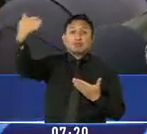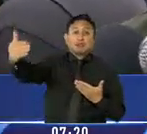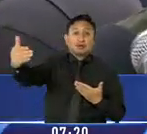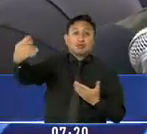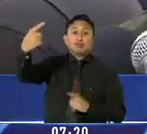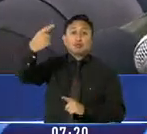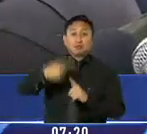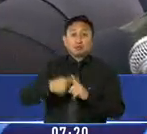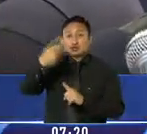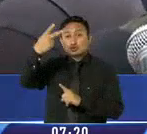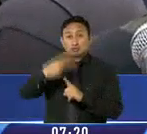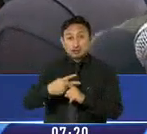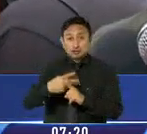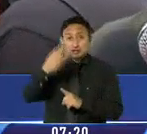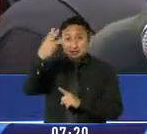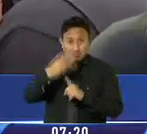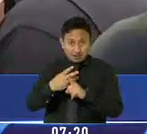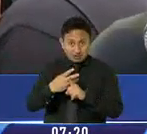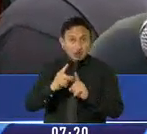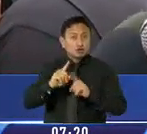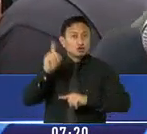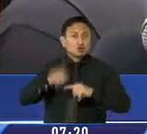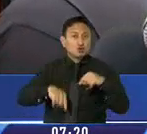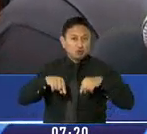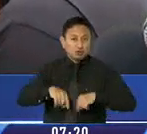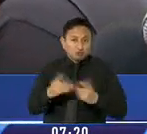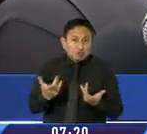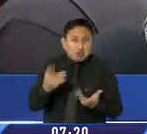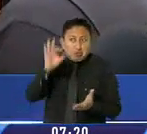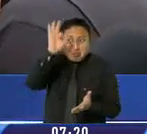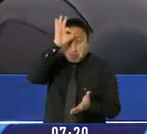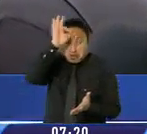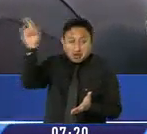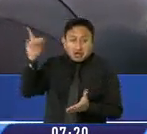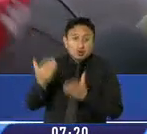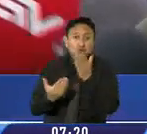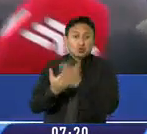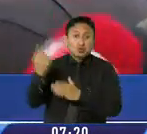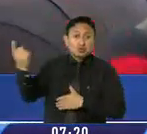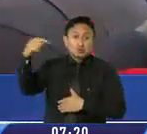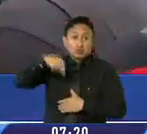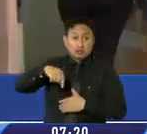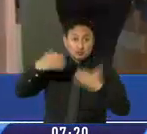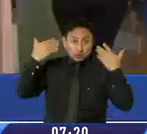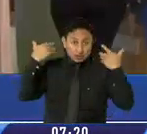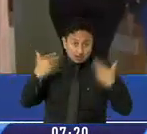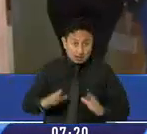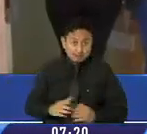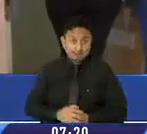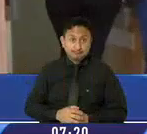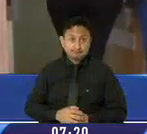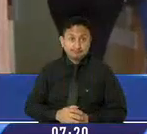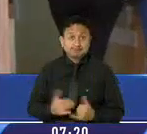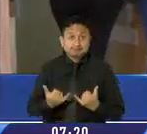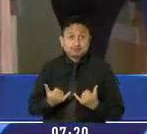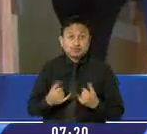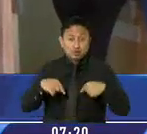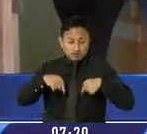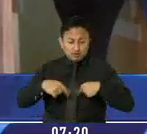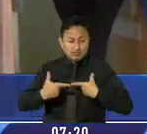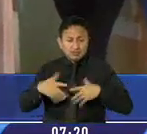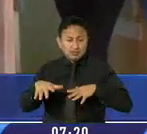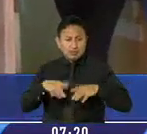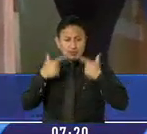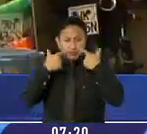el mes, para los dos meses o tres meses, porque ni siquiera sabemos si esa nueva variante ya llegó a Guayaquil. Y que por lo pronto se seguirán ejecutando